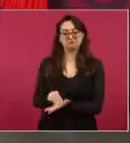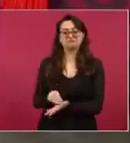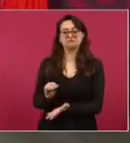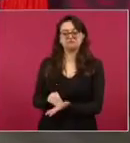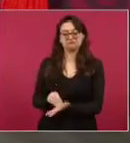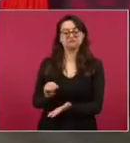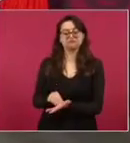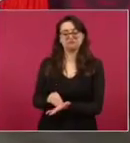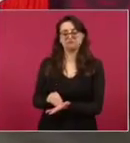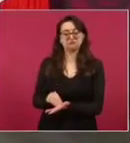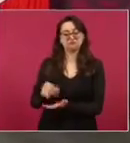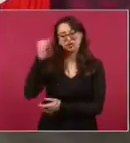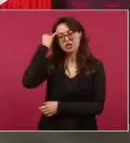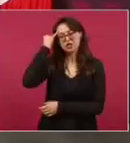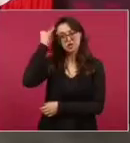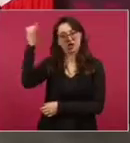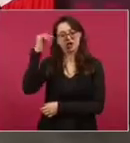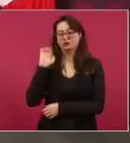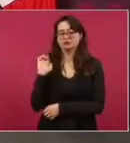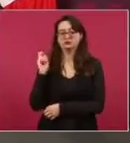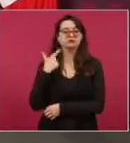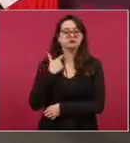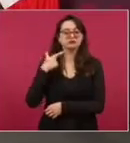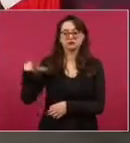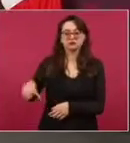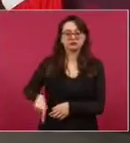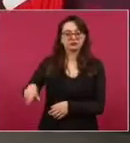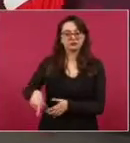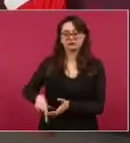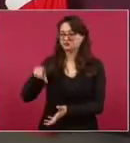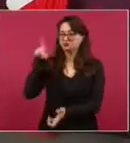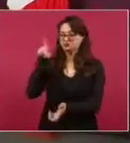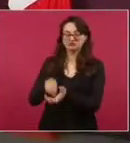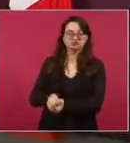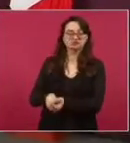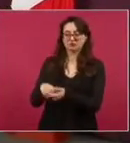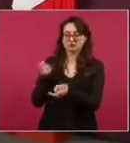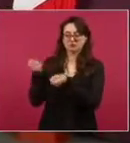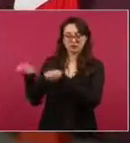mucha corrupción